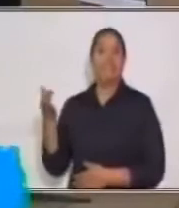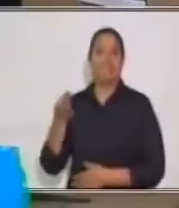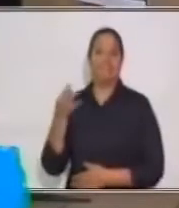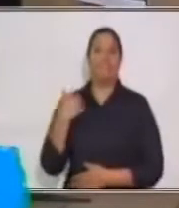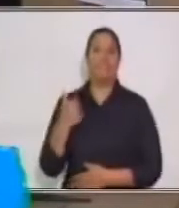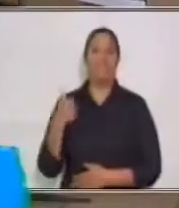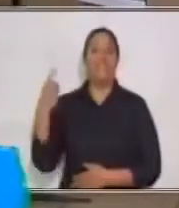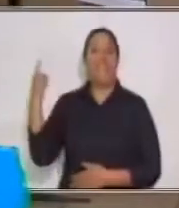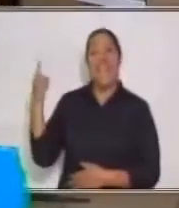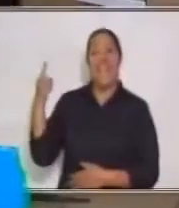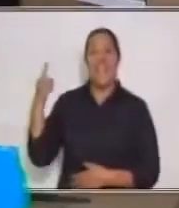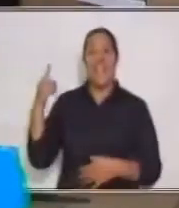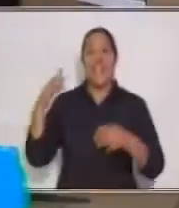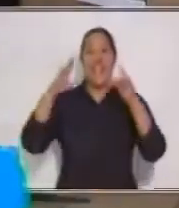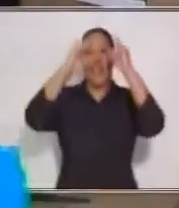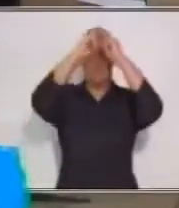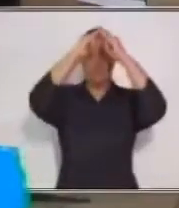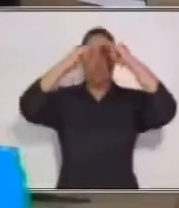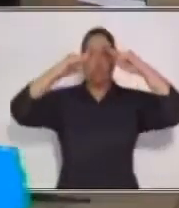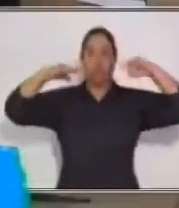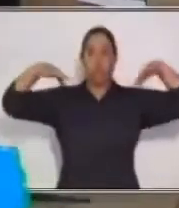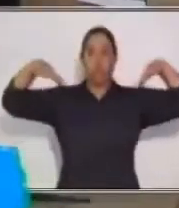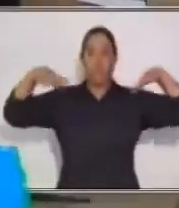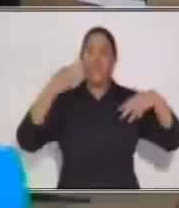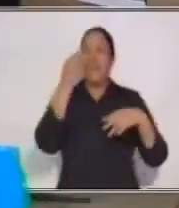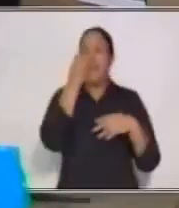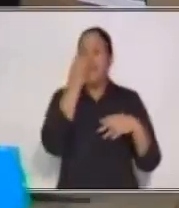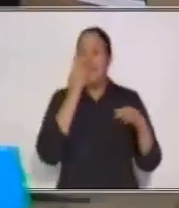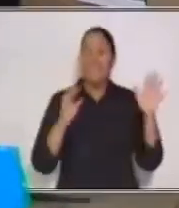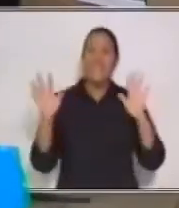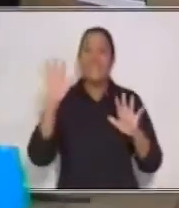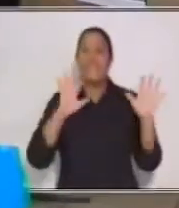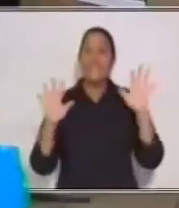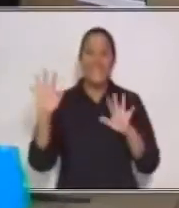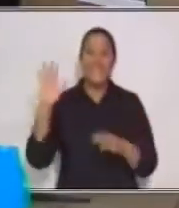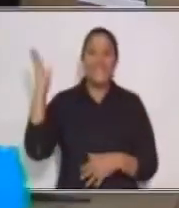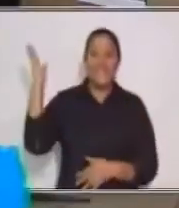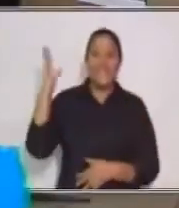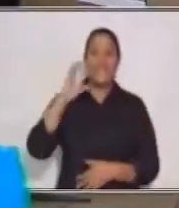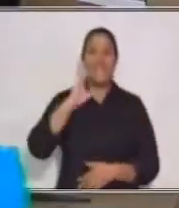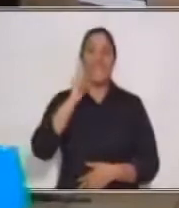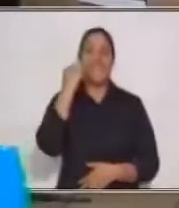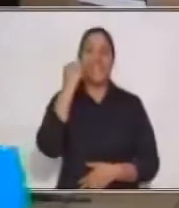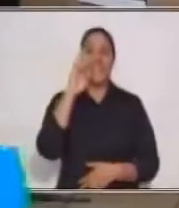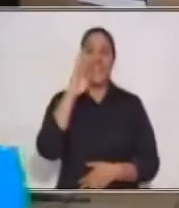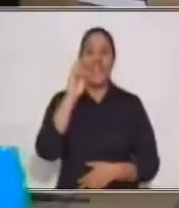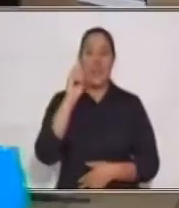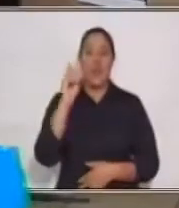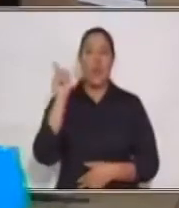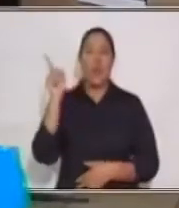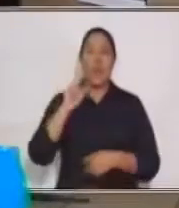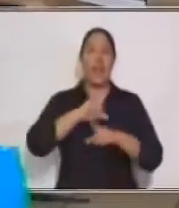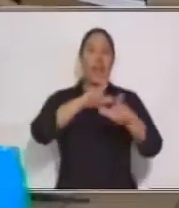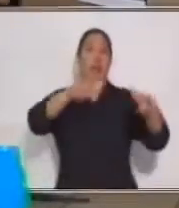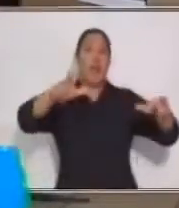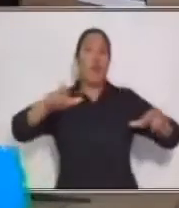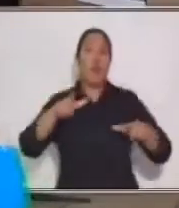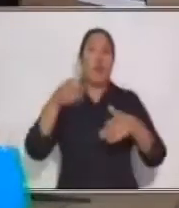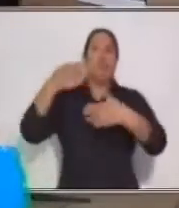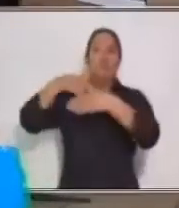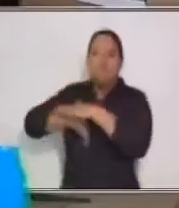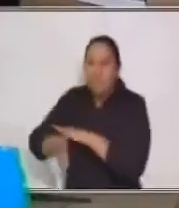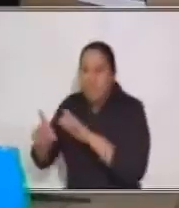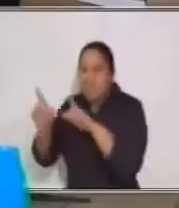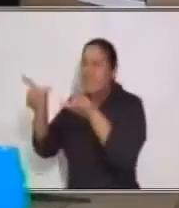circo. Ya se dieron cuenta que tiene muchos colores. ¿Verdad? El circo es un lugar muy alegre. ¿Verdad?